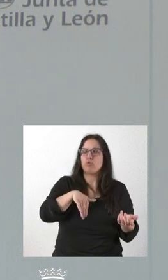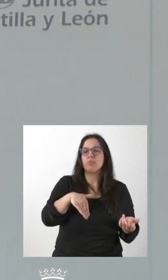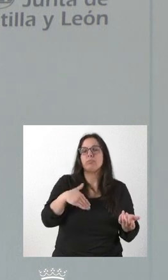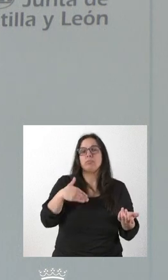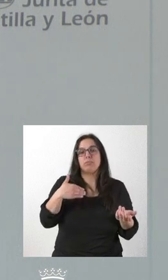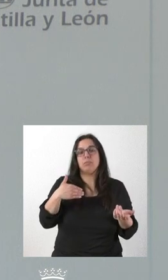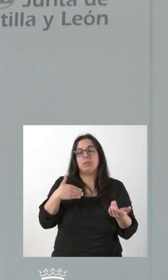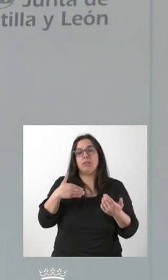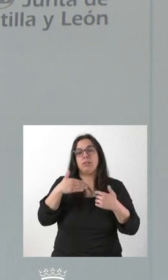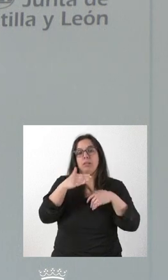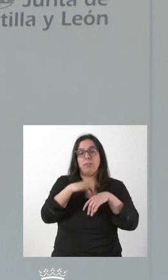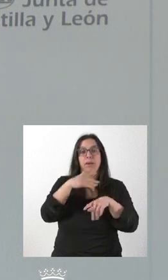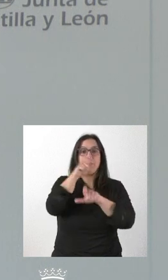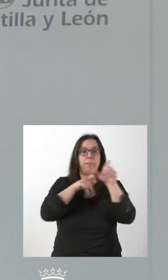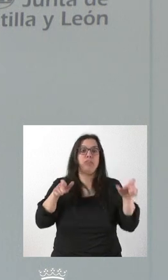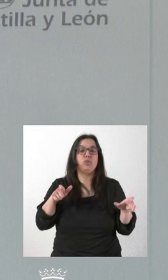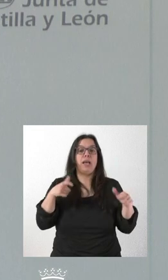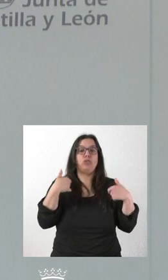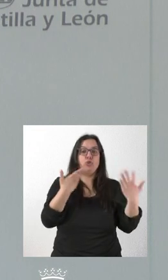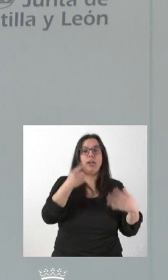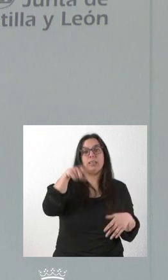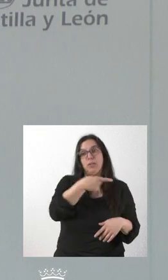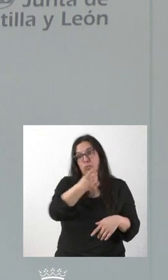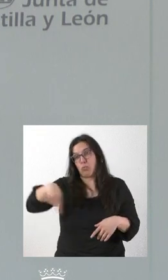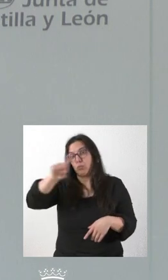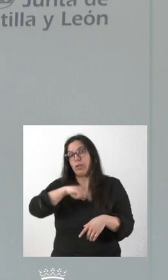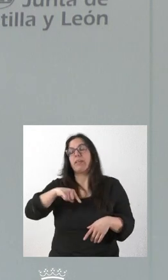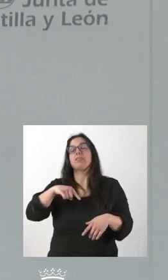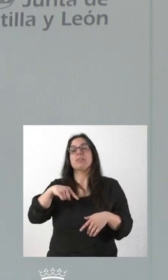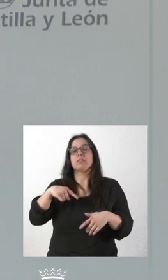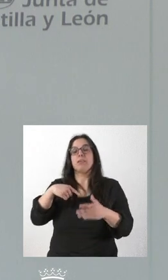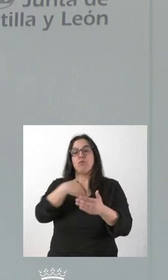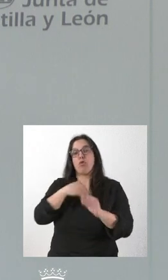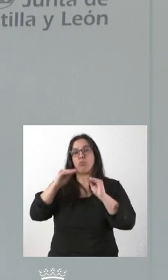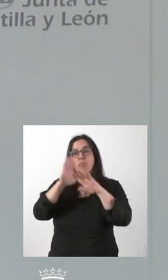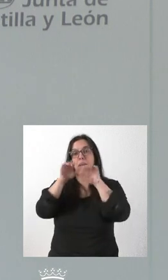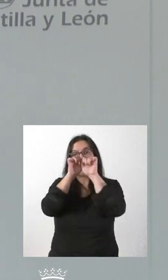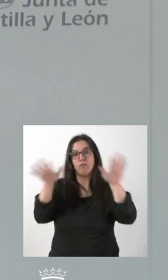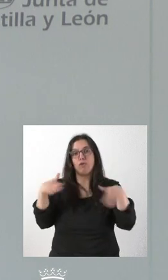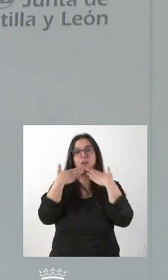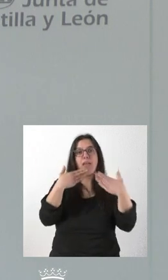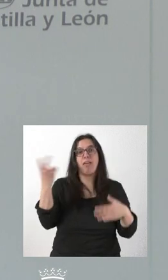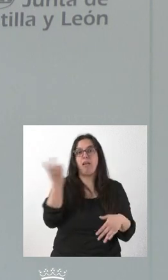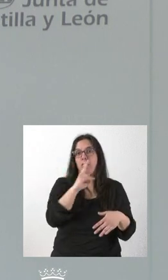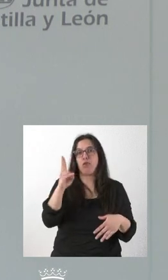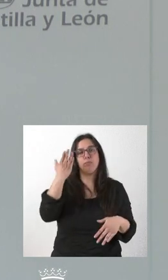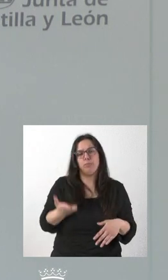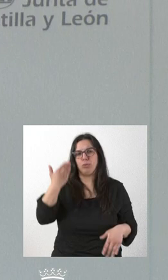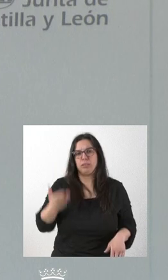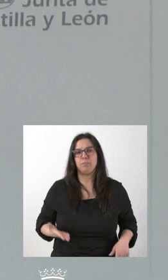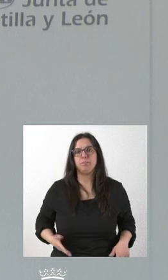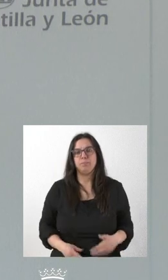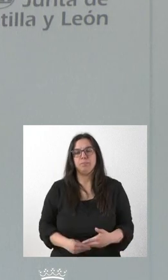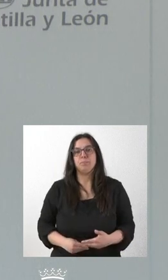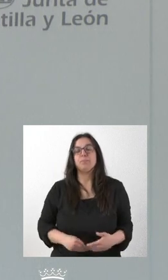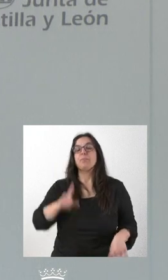punto de vista, agradezco solamente a las personas que donan, sino también a ustedes, como medios de comunicación, el papel que realizan en este ámbito, que es absolutamente imprescindible. E